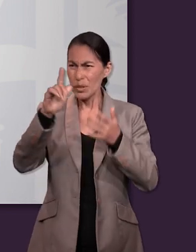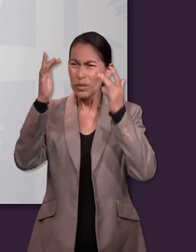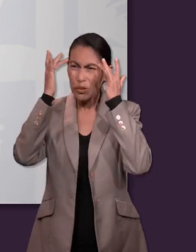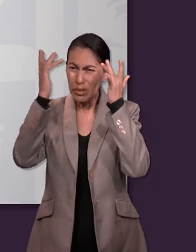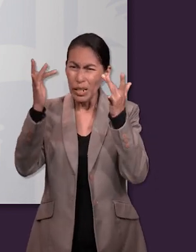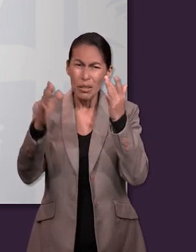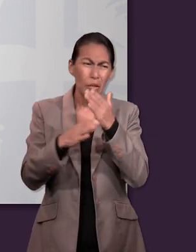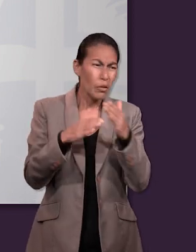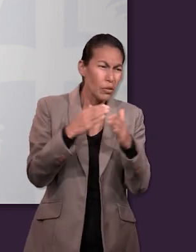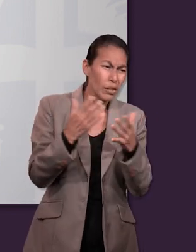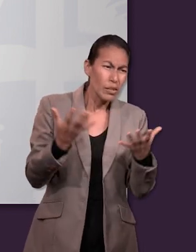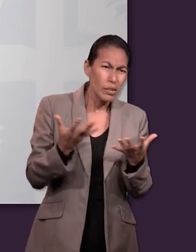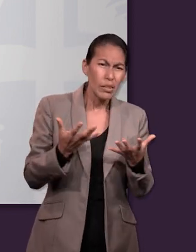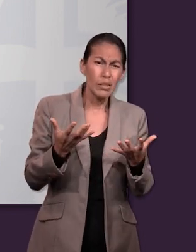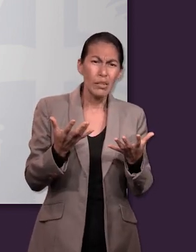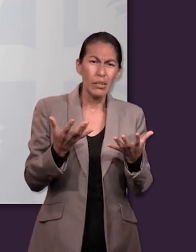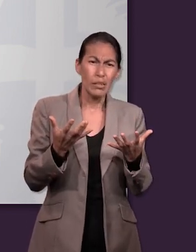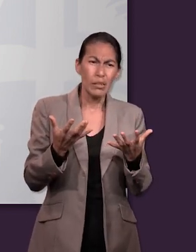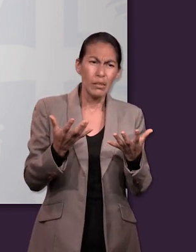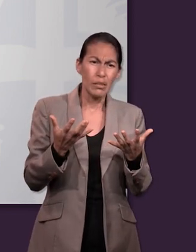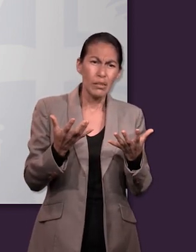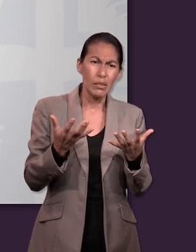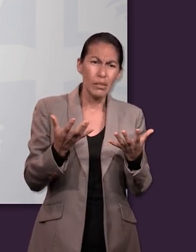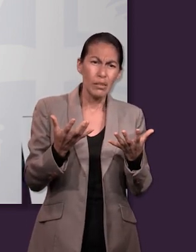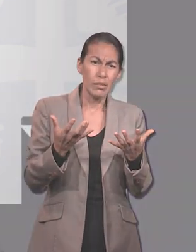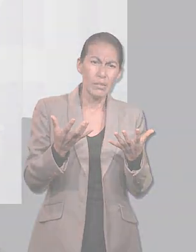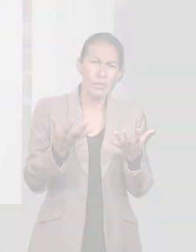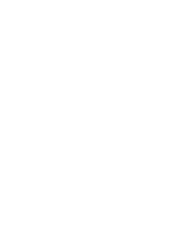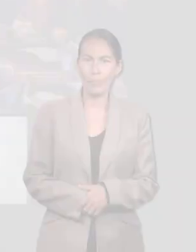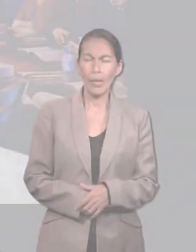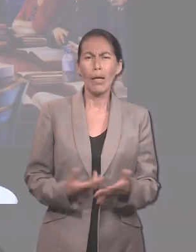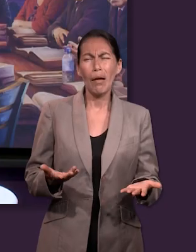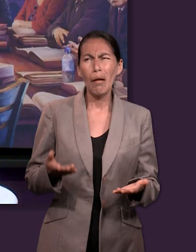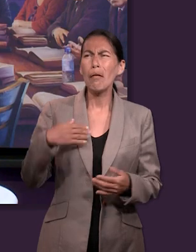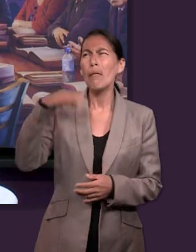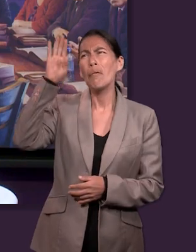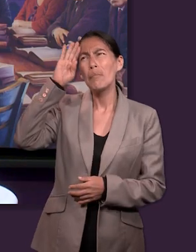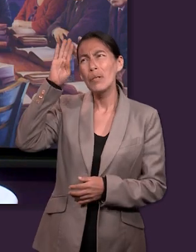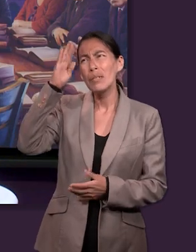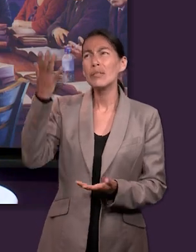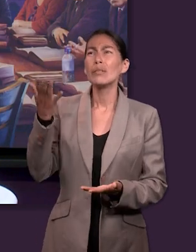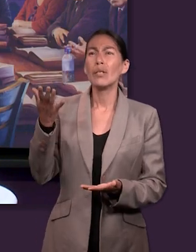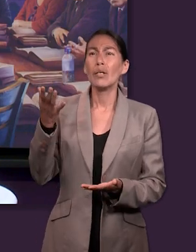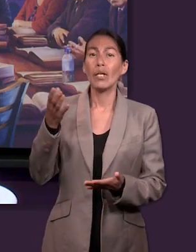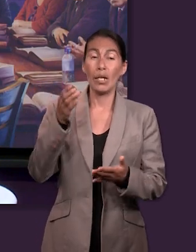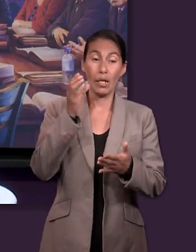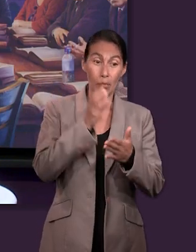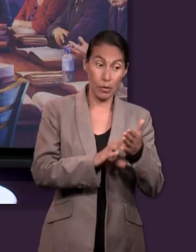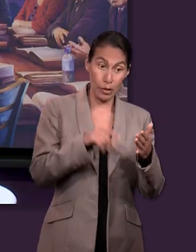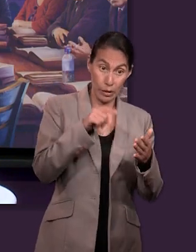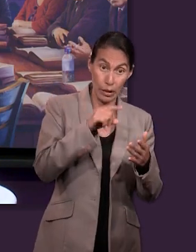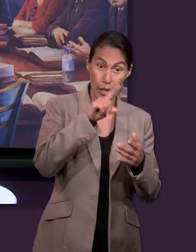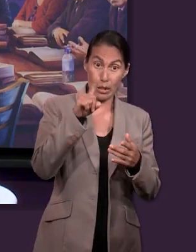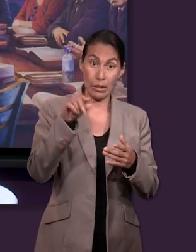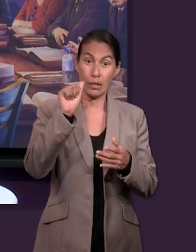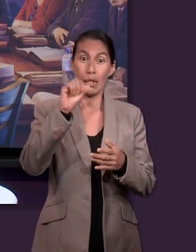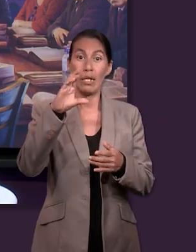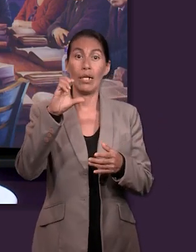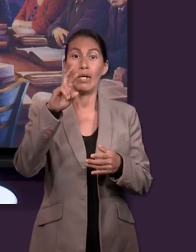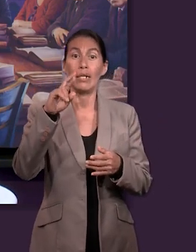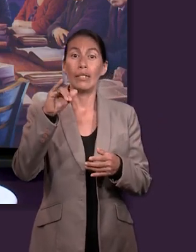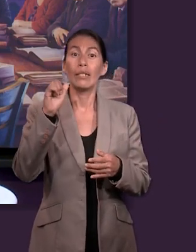entre el Espíritu Santo y las cosas prácticas que hacemos? Bien, considero que este es un capítulo bastante